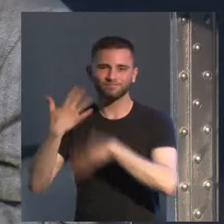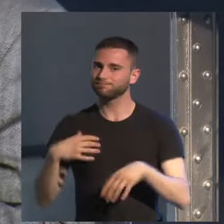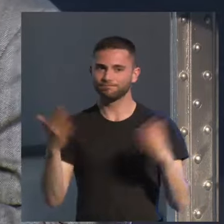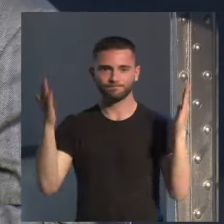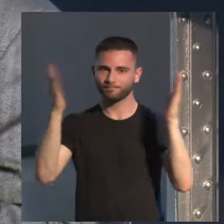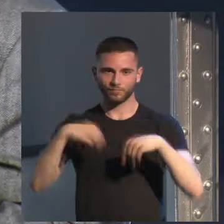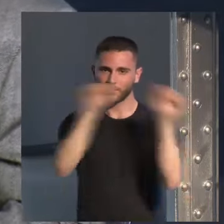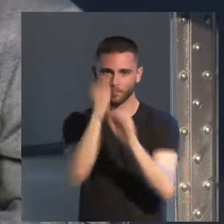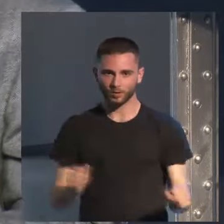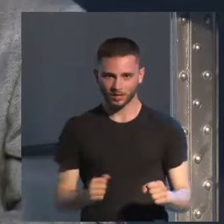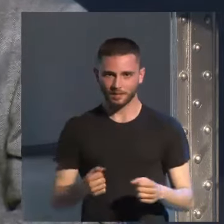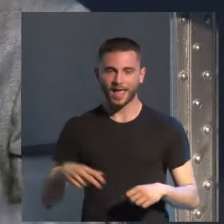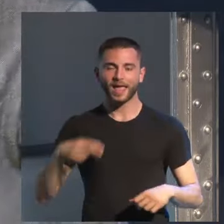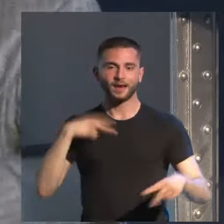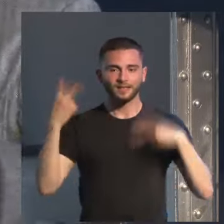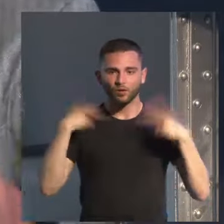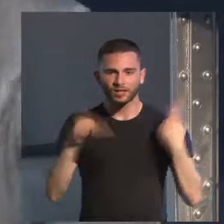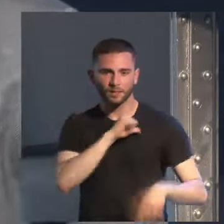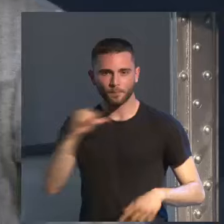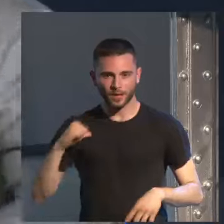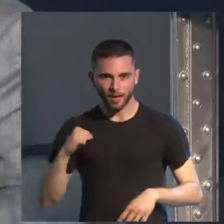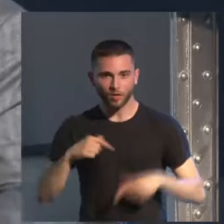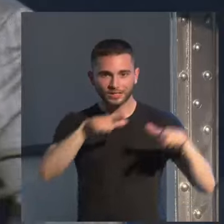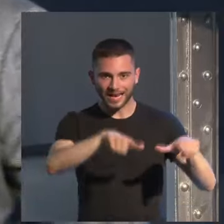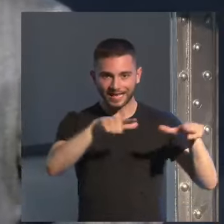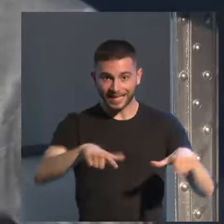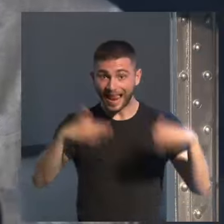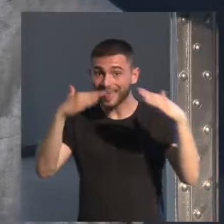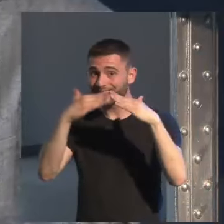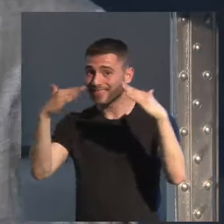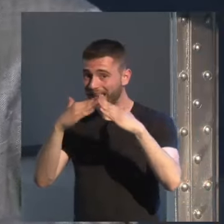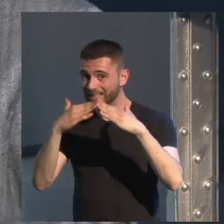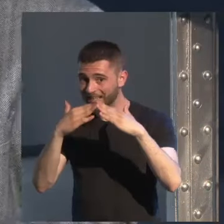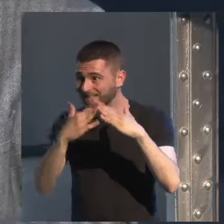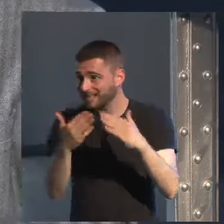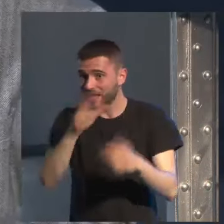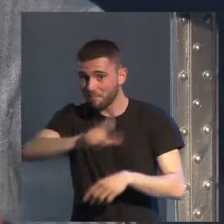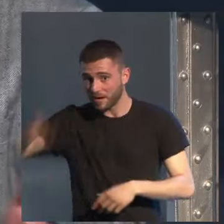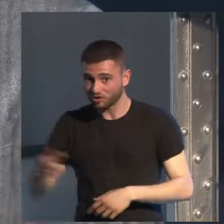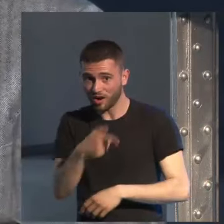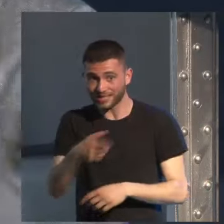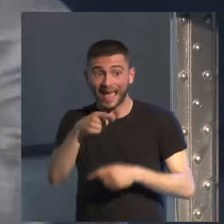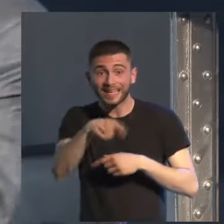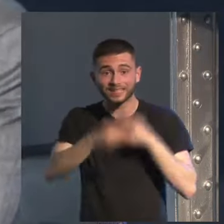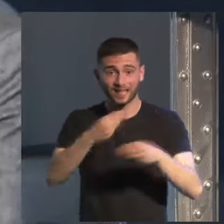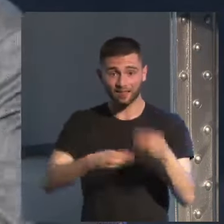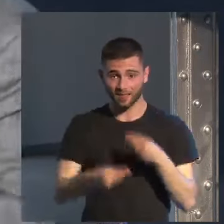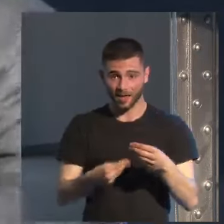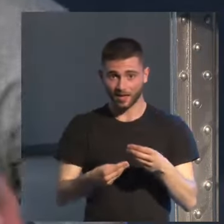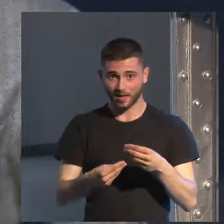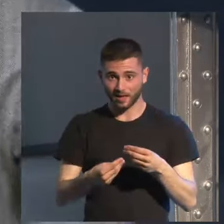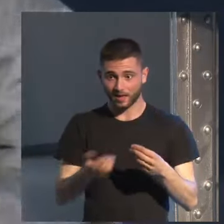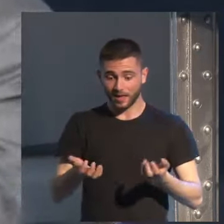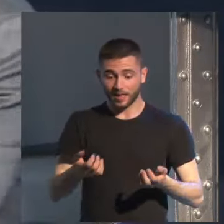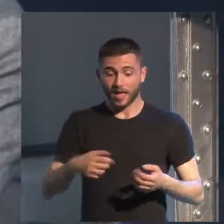llamó las paladares los restaurantes privados se hacían en las salas de las casas de la gente y muchas veces con la vajilla